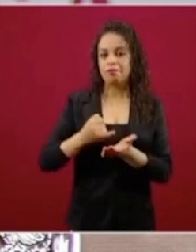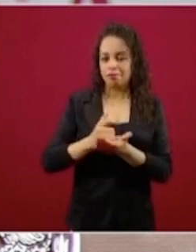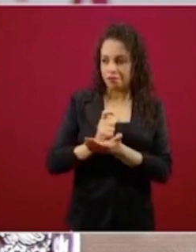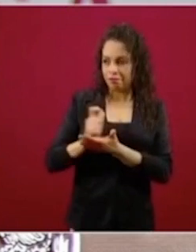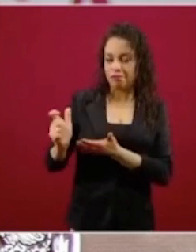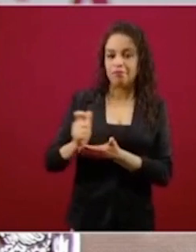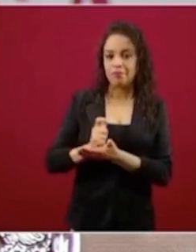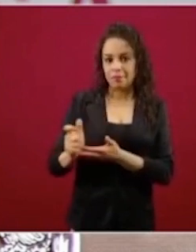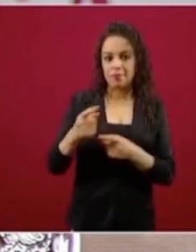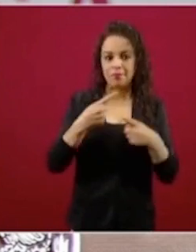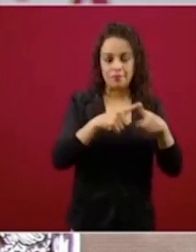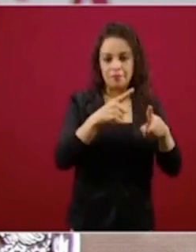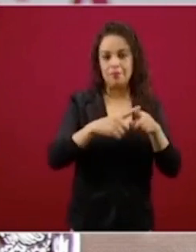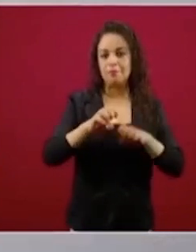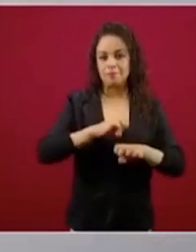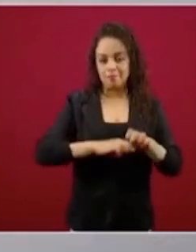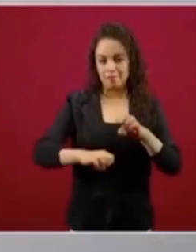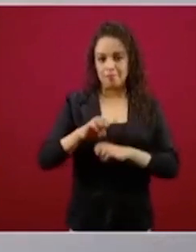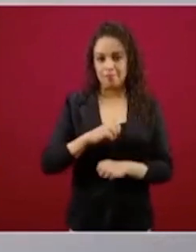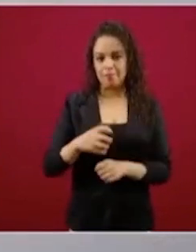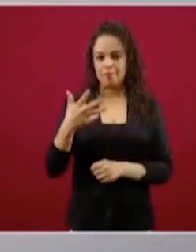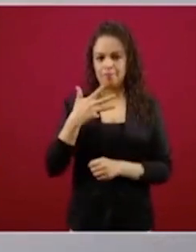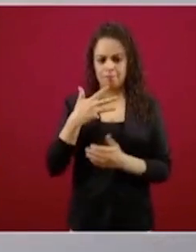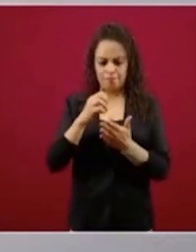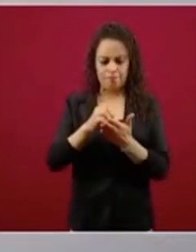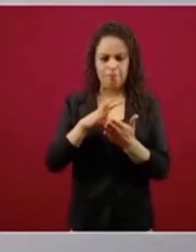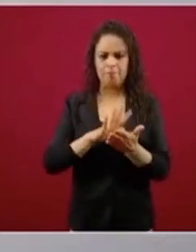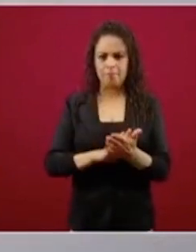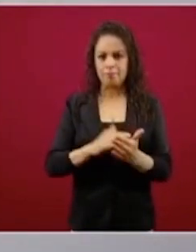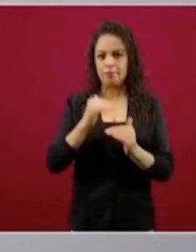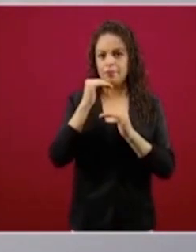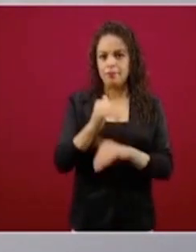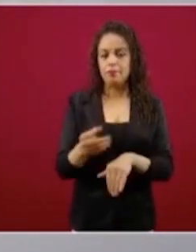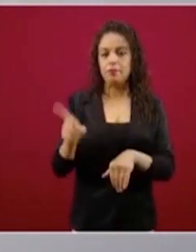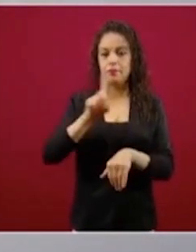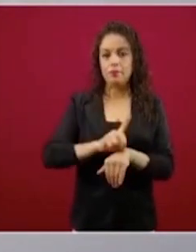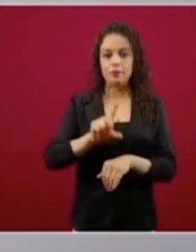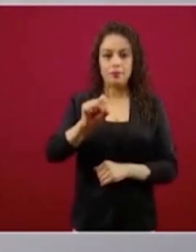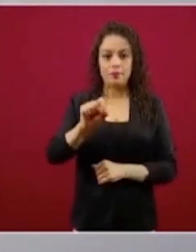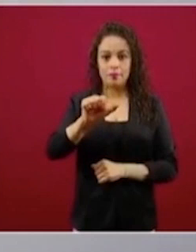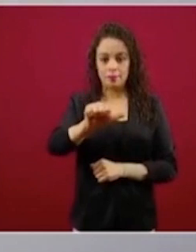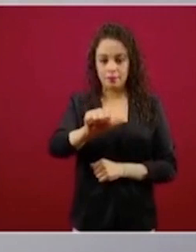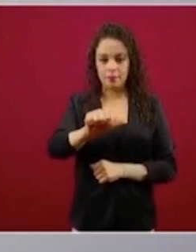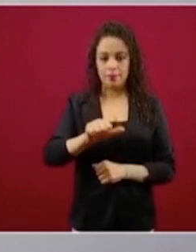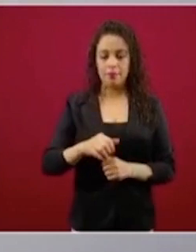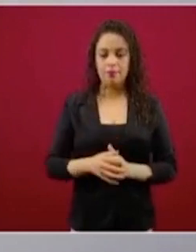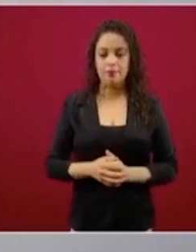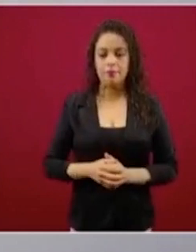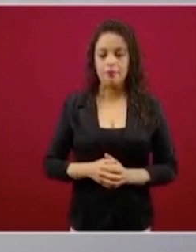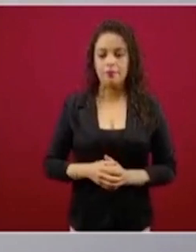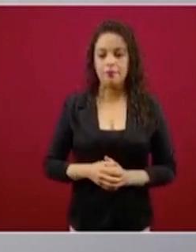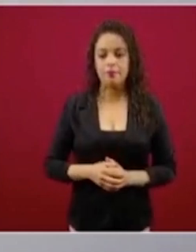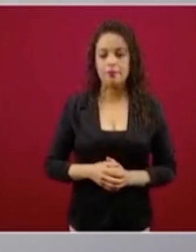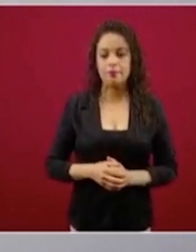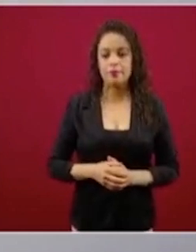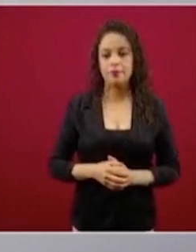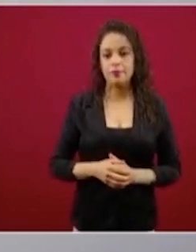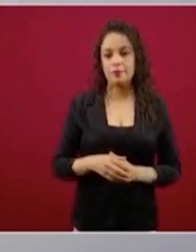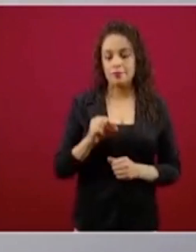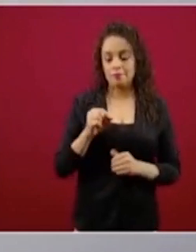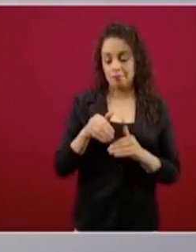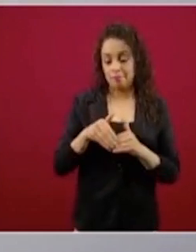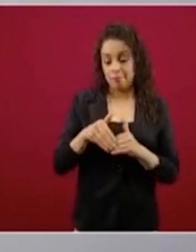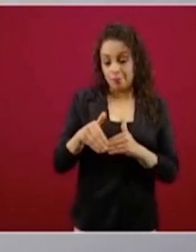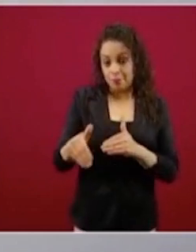Tengo el reporte hasta el 26, pero ya faltan muy pocos días para que